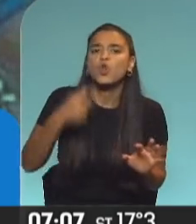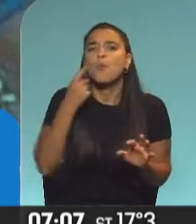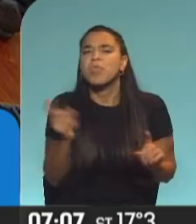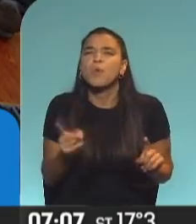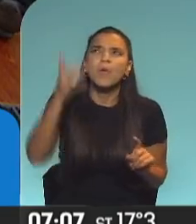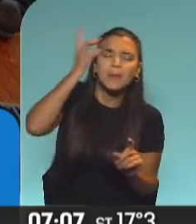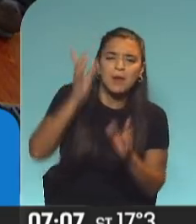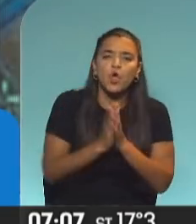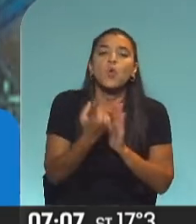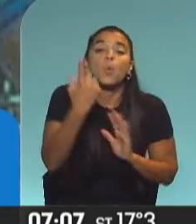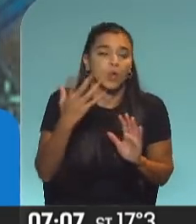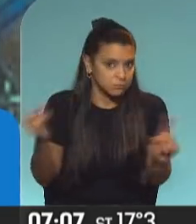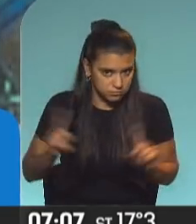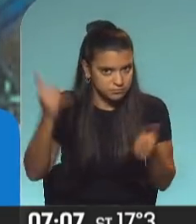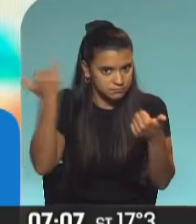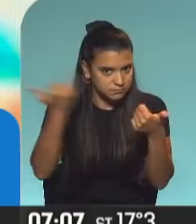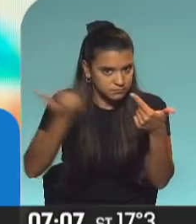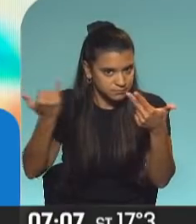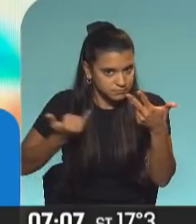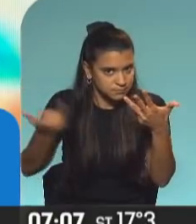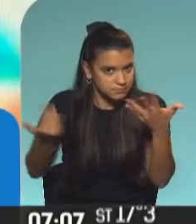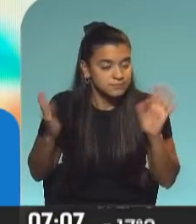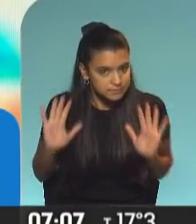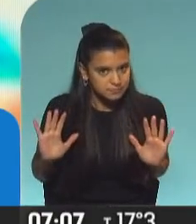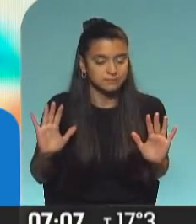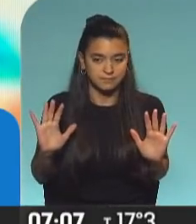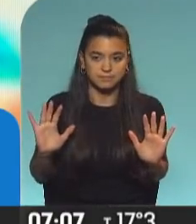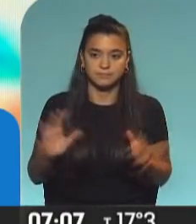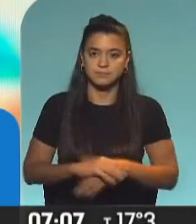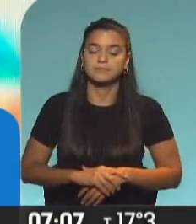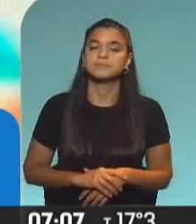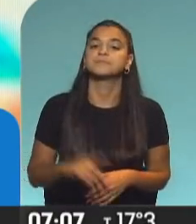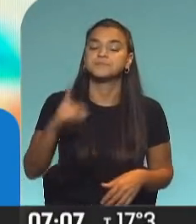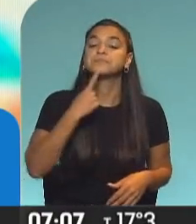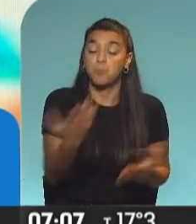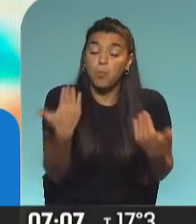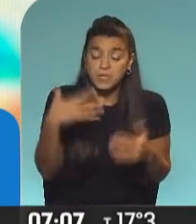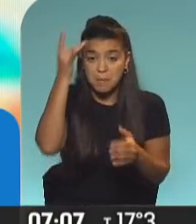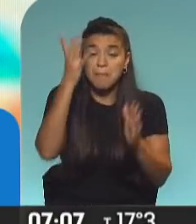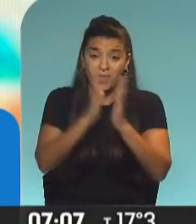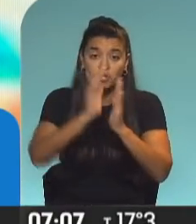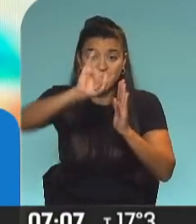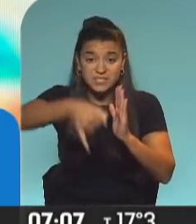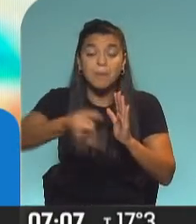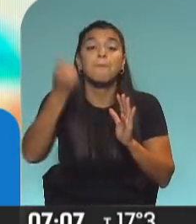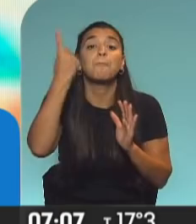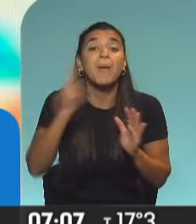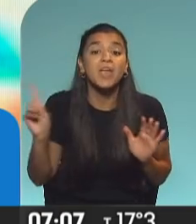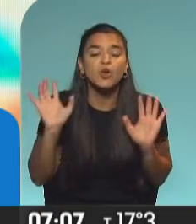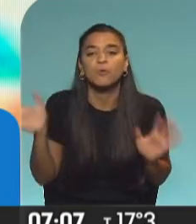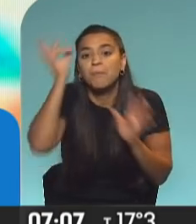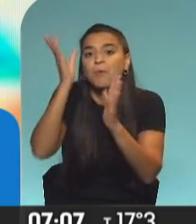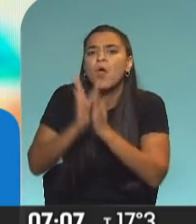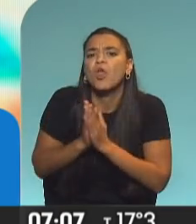perdón, no, no. Total y absoluto. Más allá de que se pueden aceptar ciertas disculpas, yo creo que en esencia vos pedís